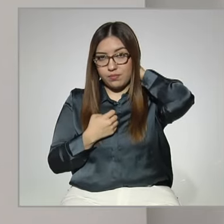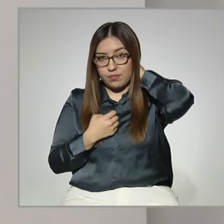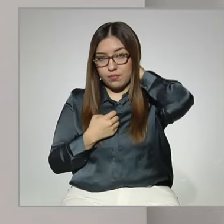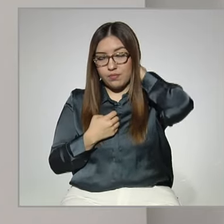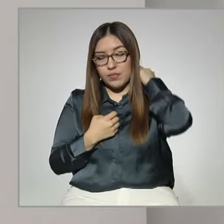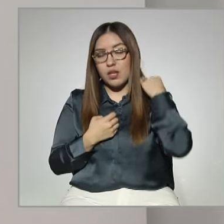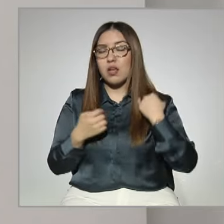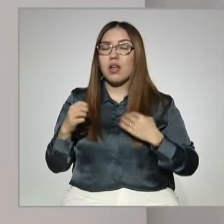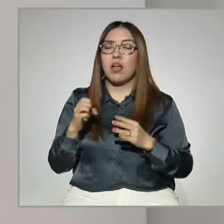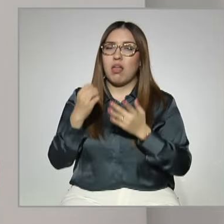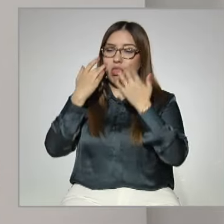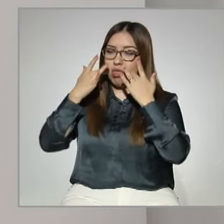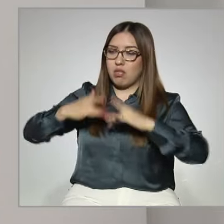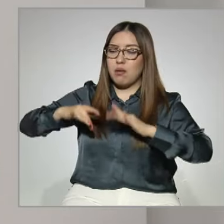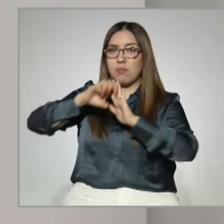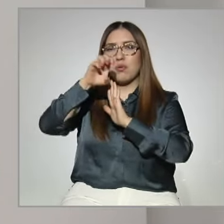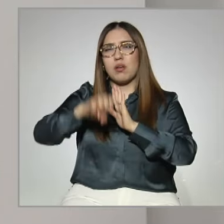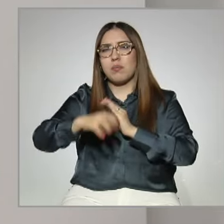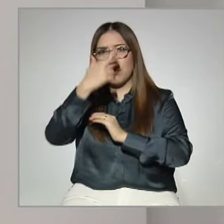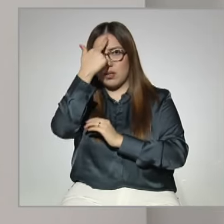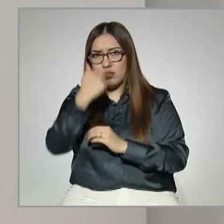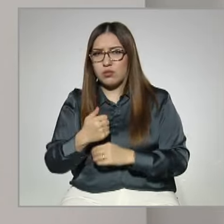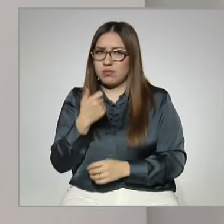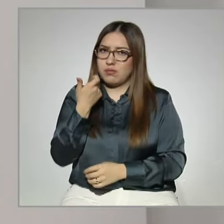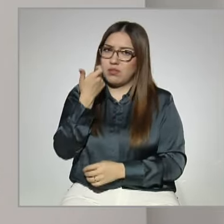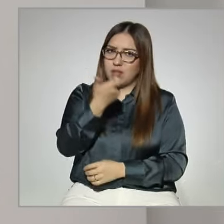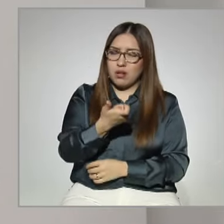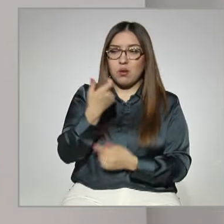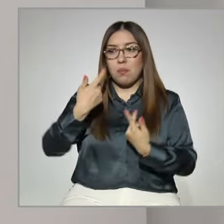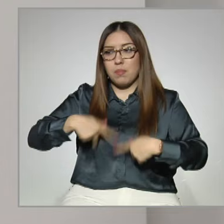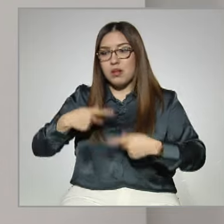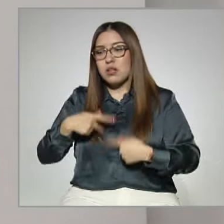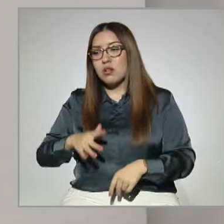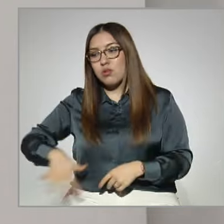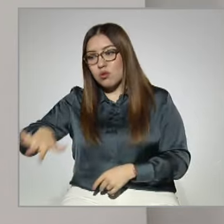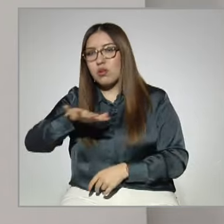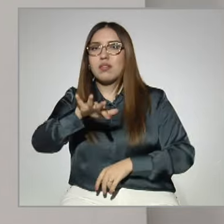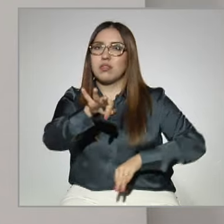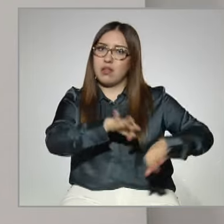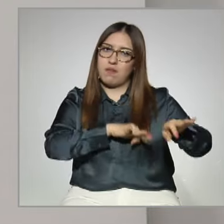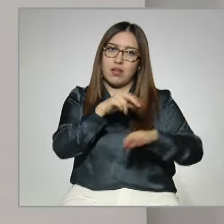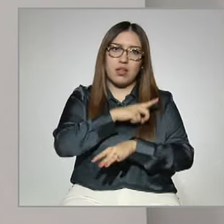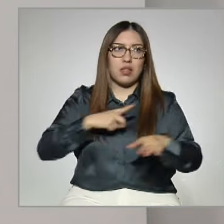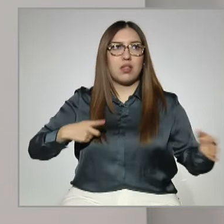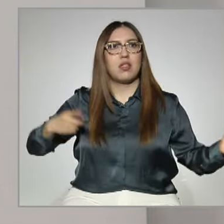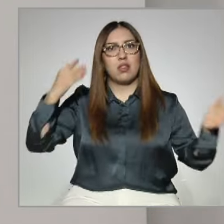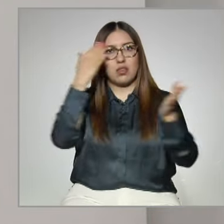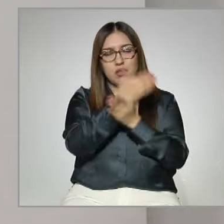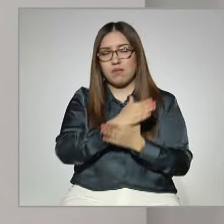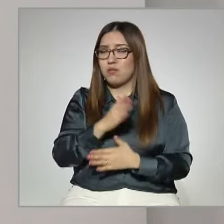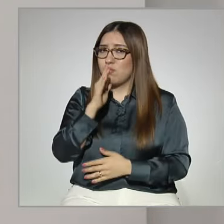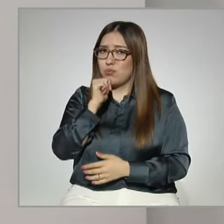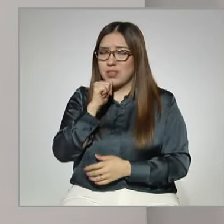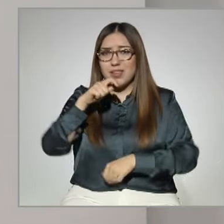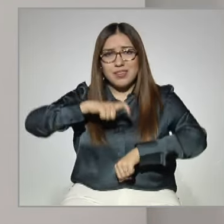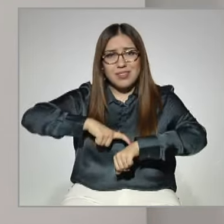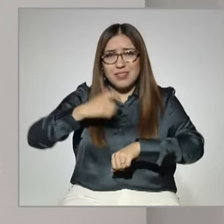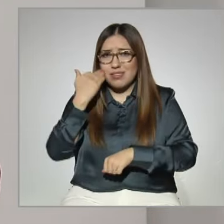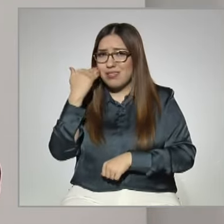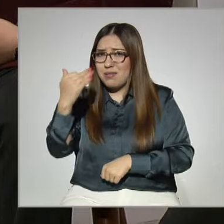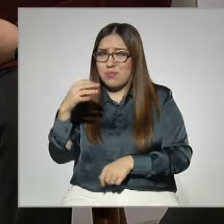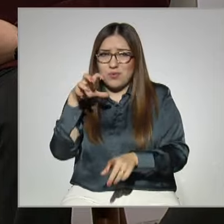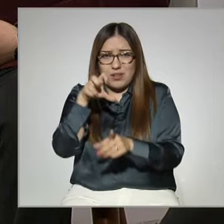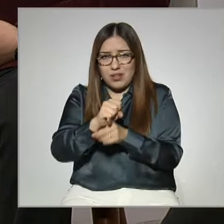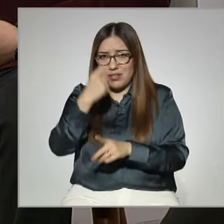razones económicas, la gente tiene que trabajar y entonces no le queda tiempo para estudiar en un plantel presencial, era lo